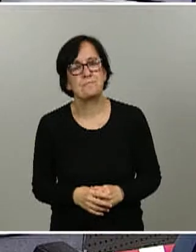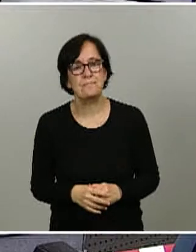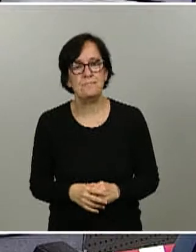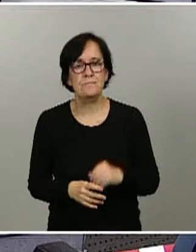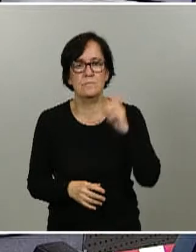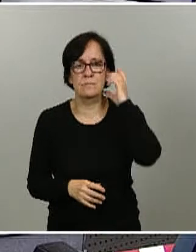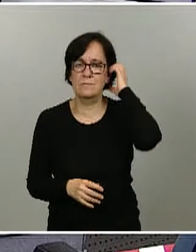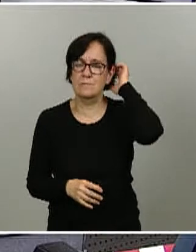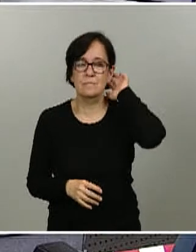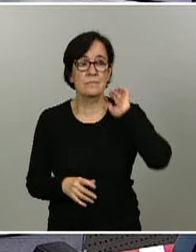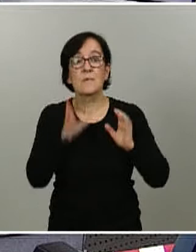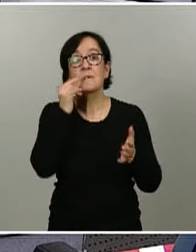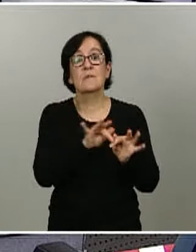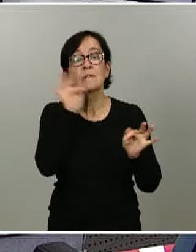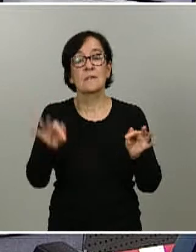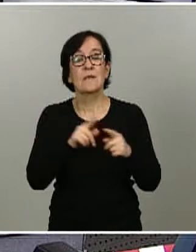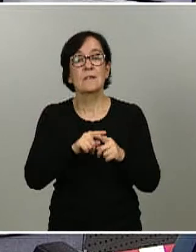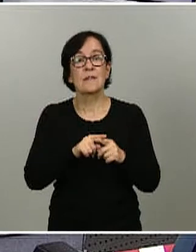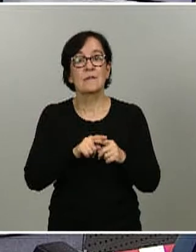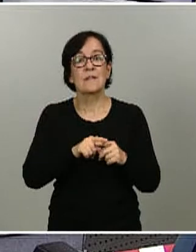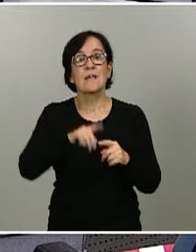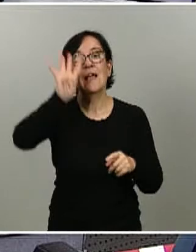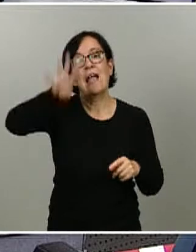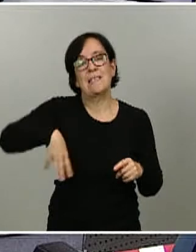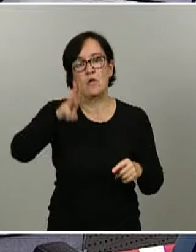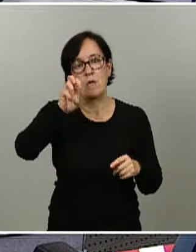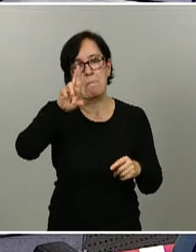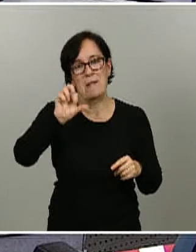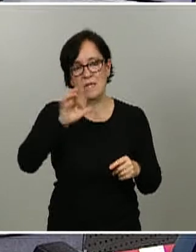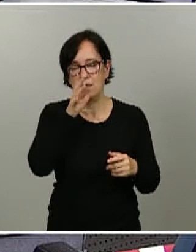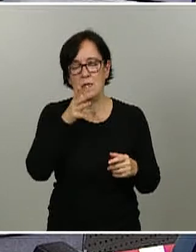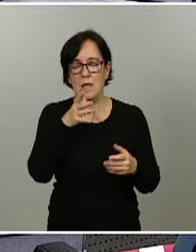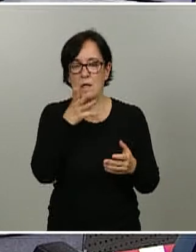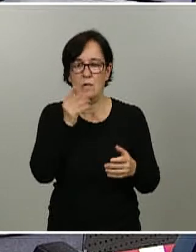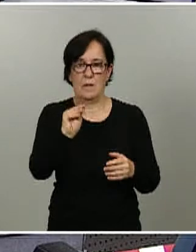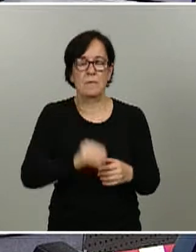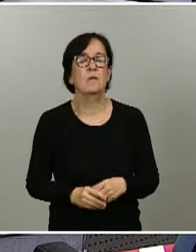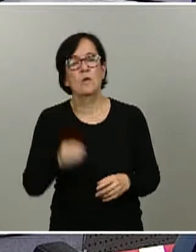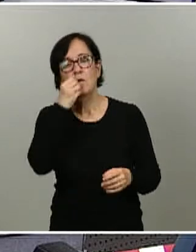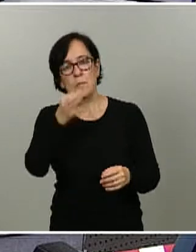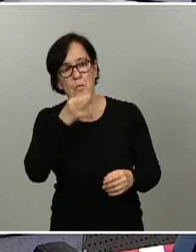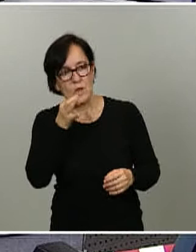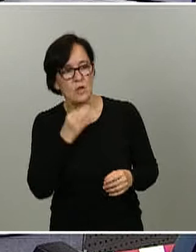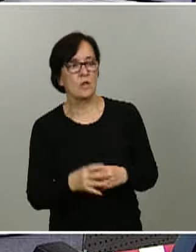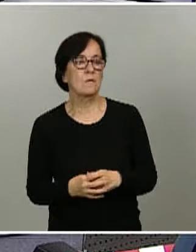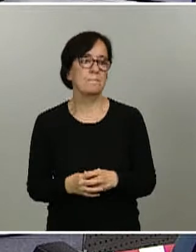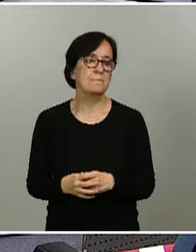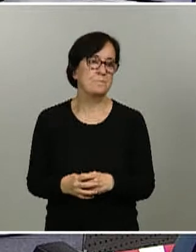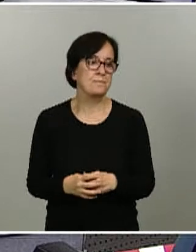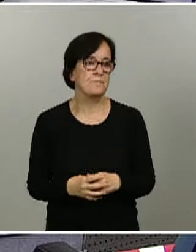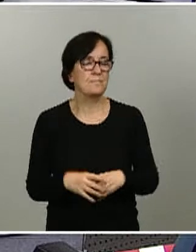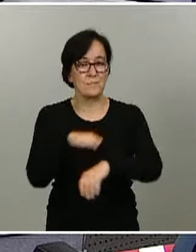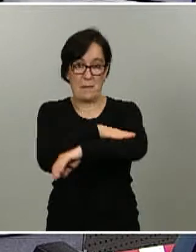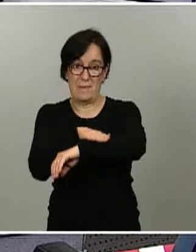Es el turno ahora de preguntas de Cataluña Press. Adelante. Buenas tardes, doctoras, doctor y ministros. Ministros,